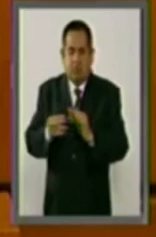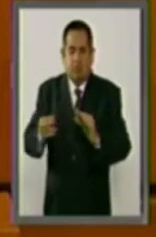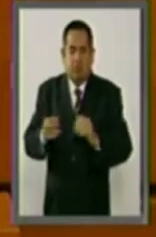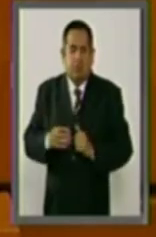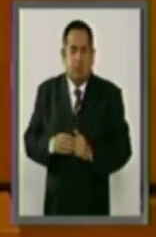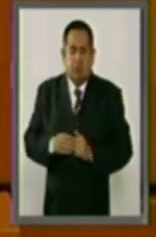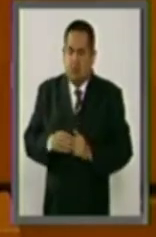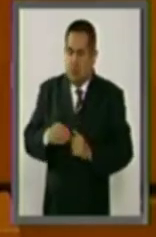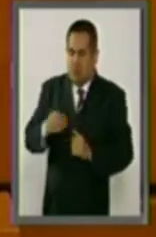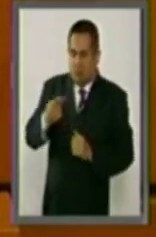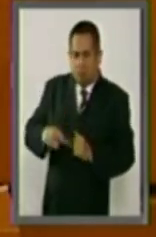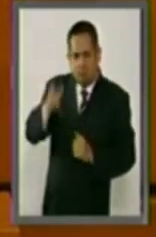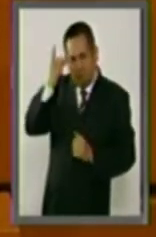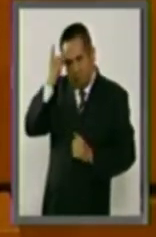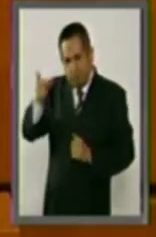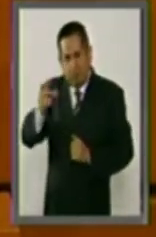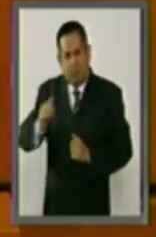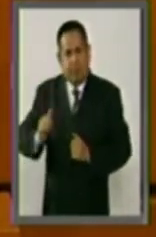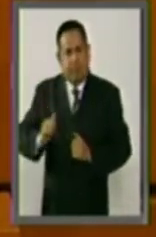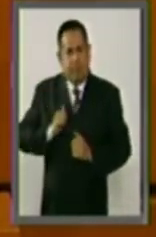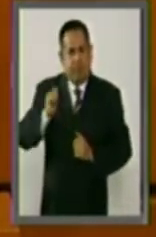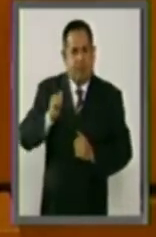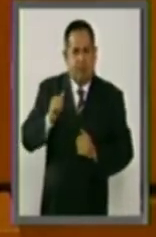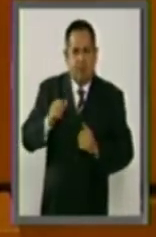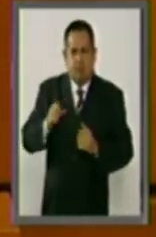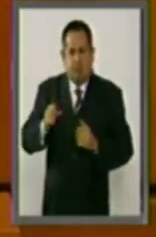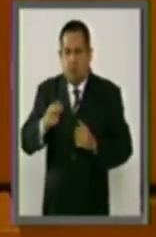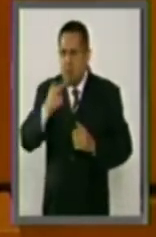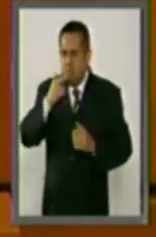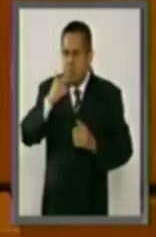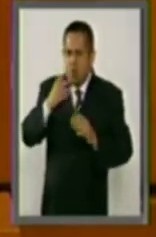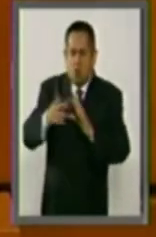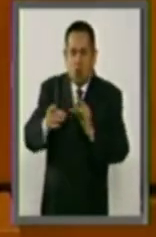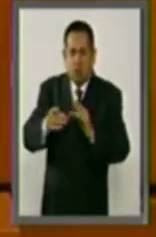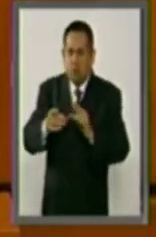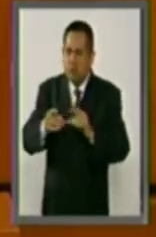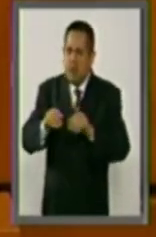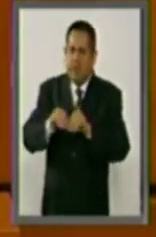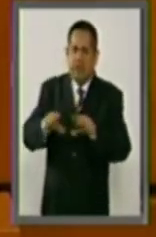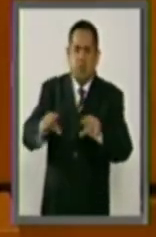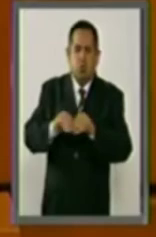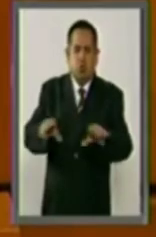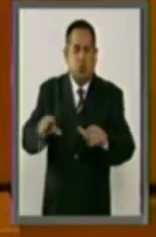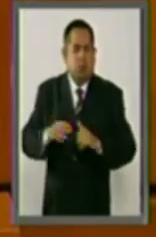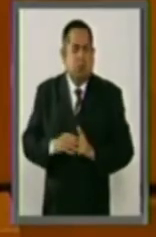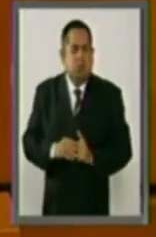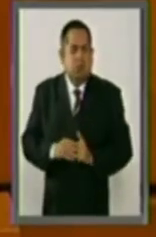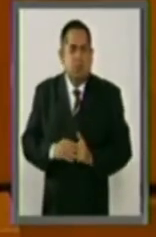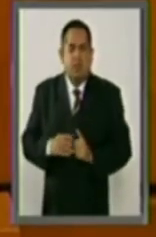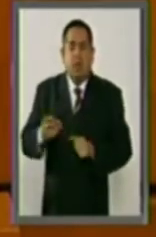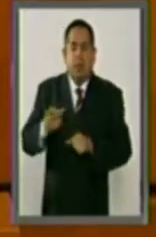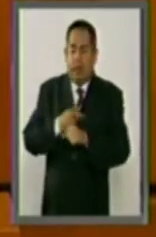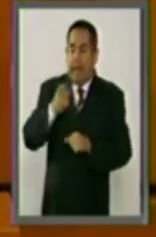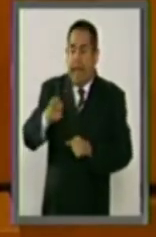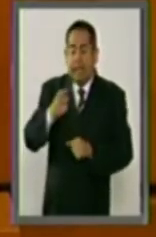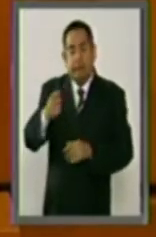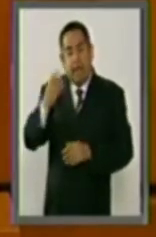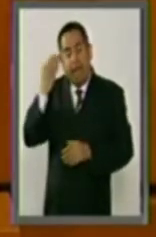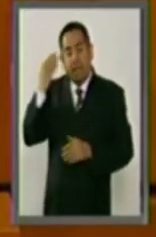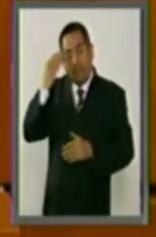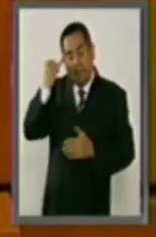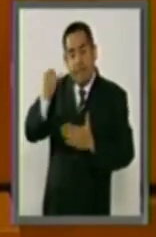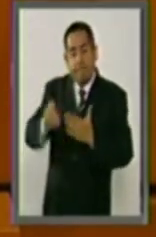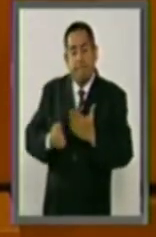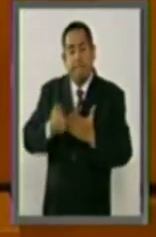propiedad y aprovechamiento a través de una mejor distribución de la misma, fue la demanda fundamental